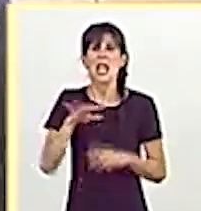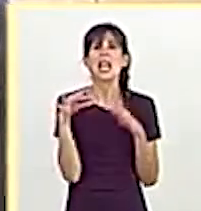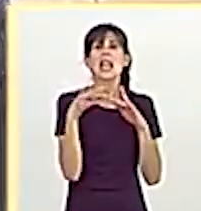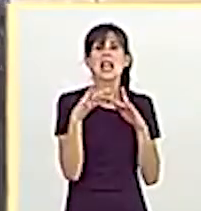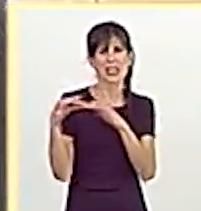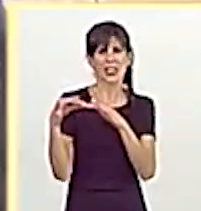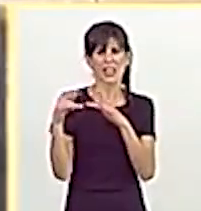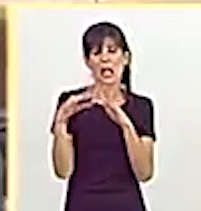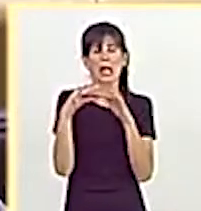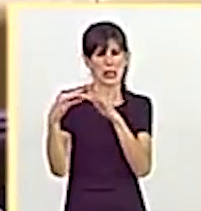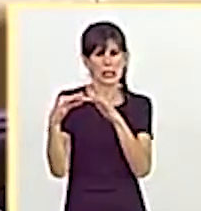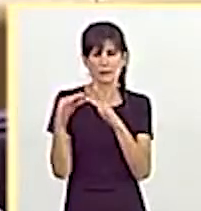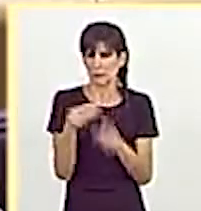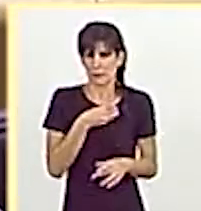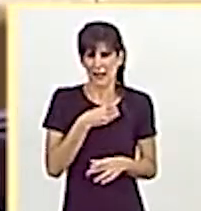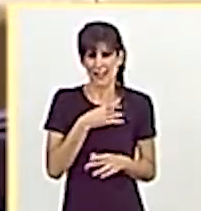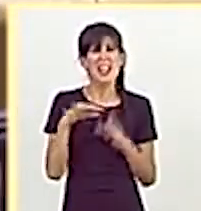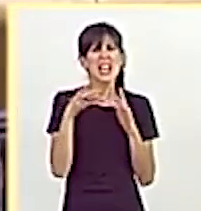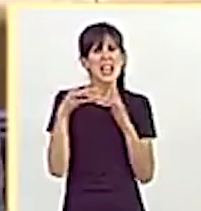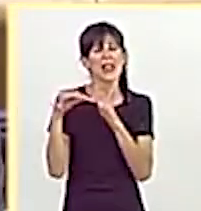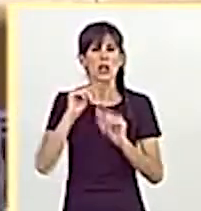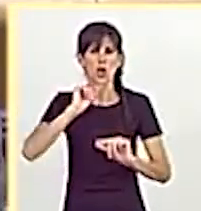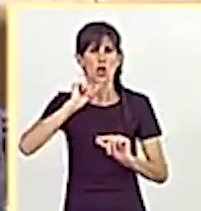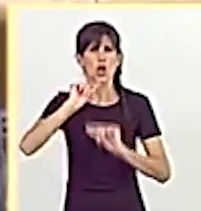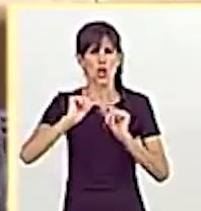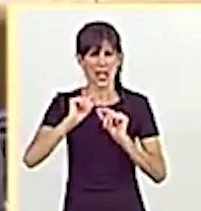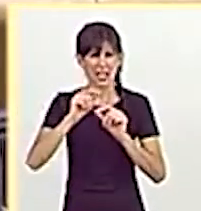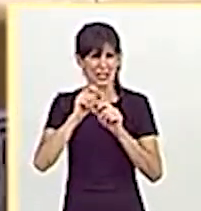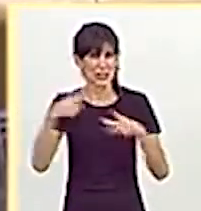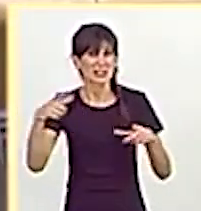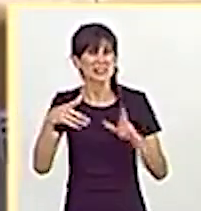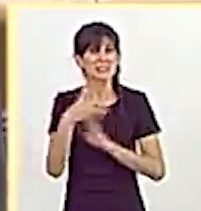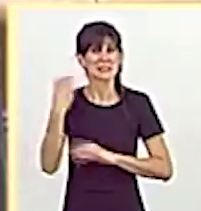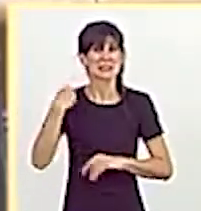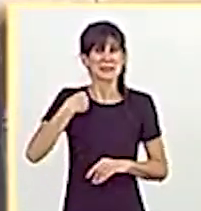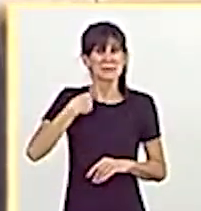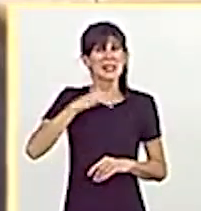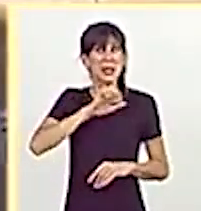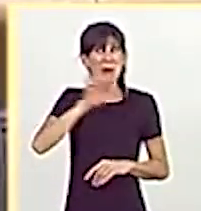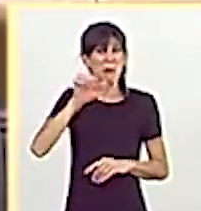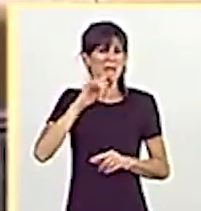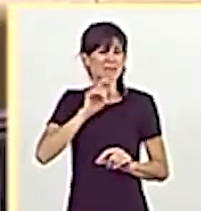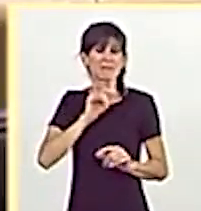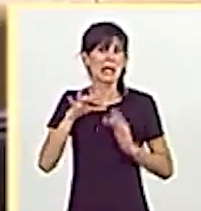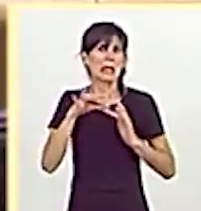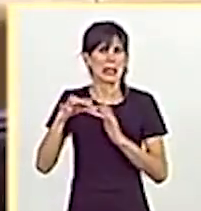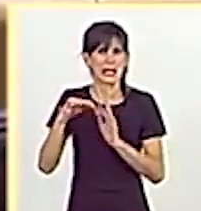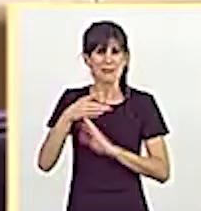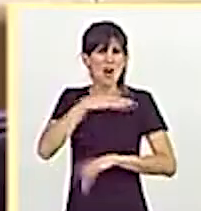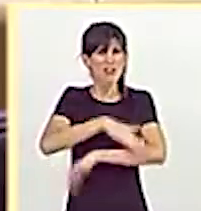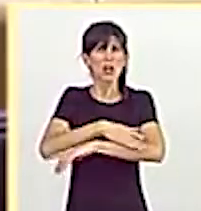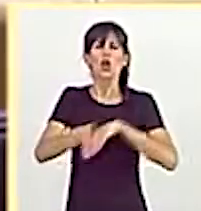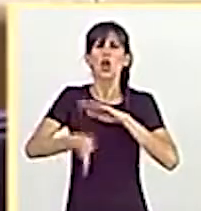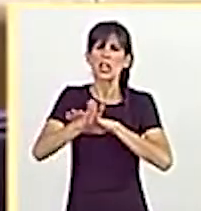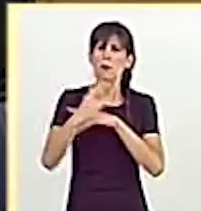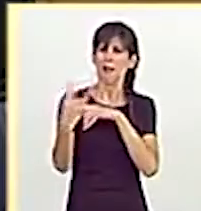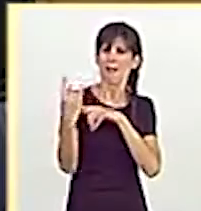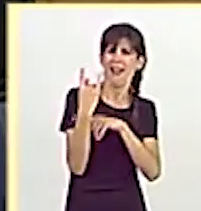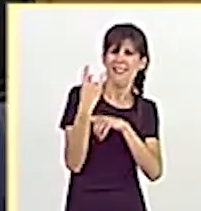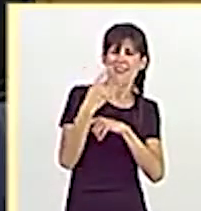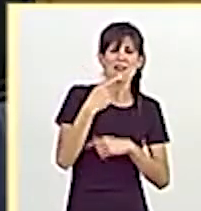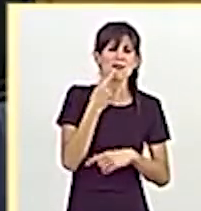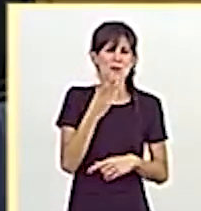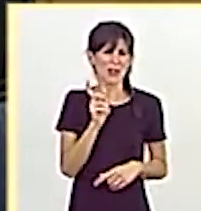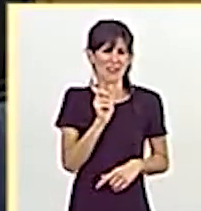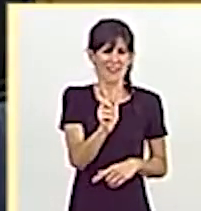lamentablemente, contagios en Europa Occidental. Y el Gobierno nos sigue mintiendo con el número de víctimas de la pandemia, señora